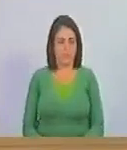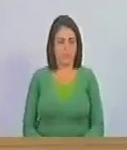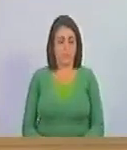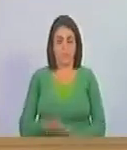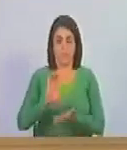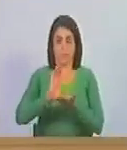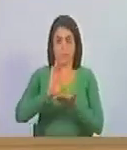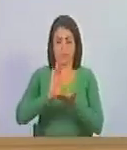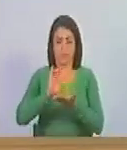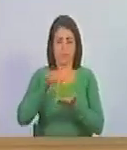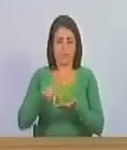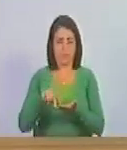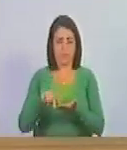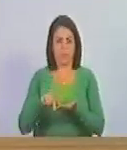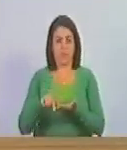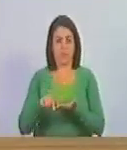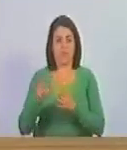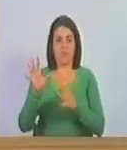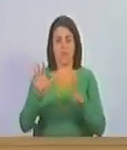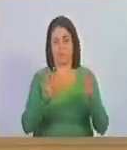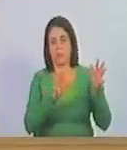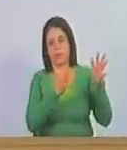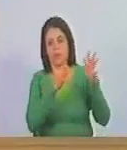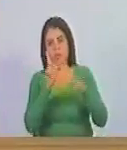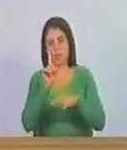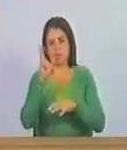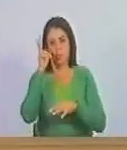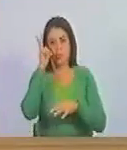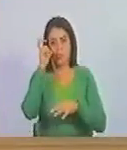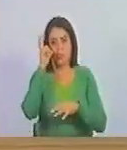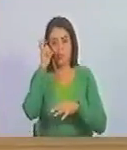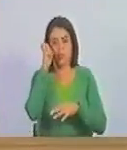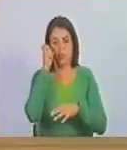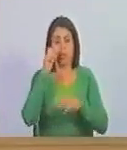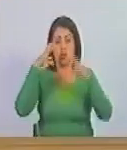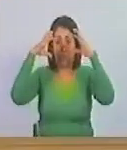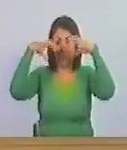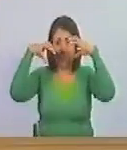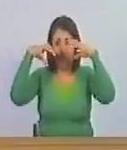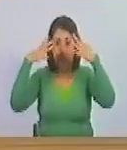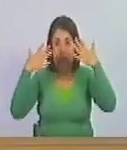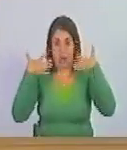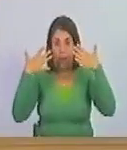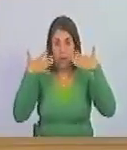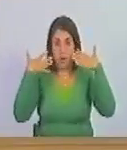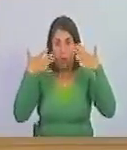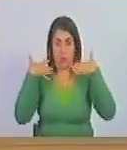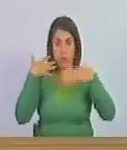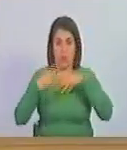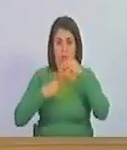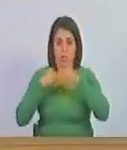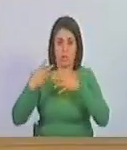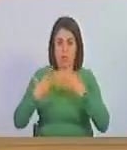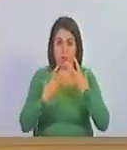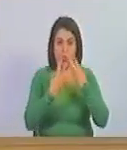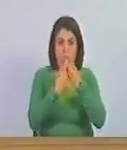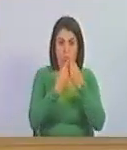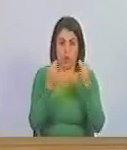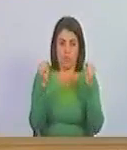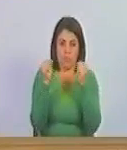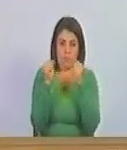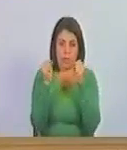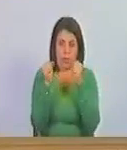ciudad donde el viento no suena la lluvia y el calor le hacen compañía al frío